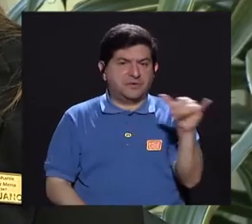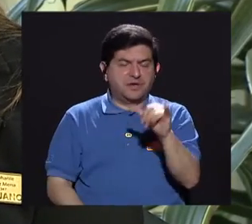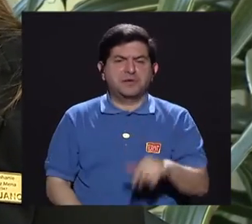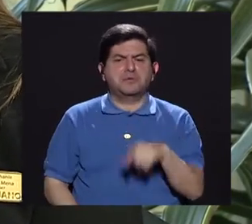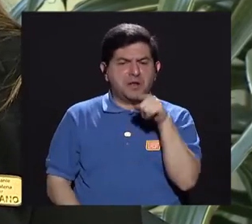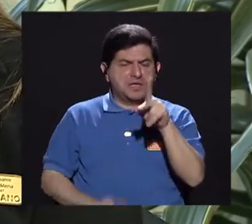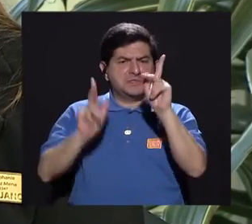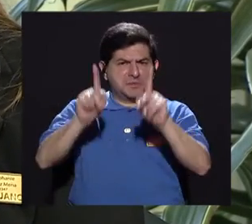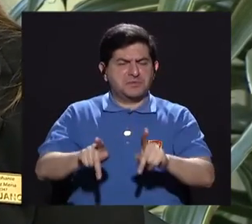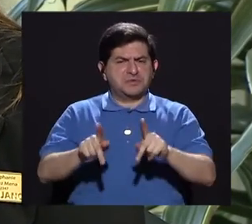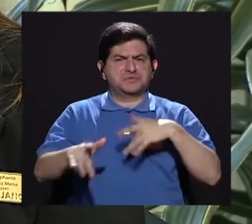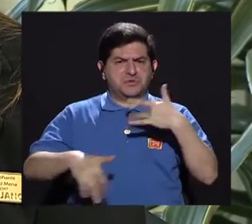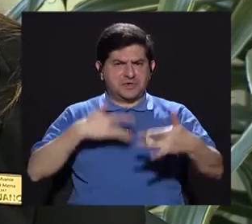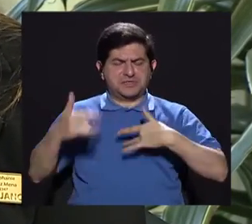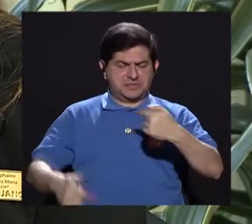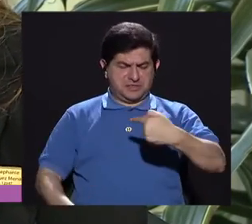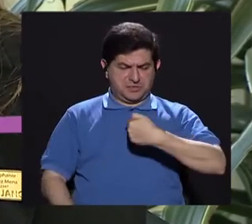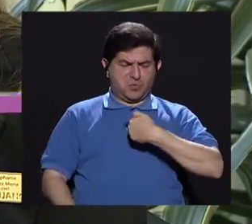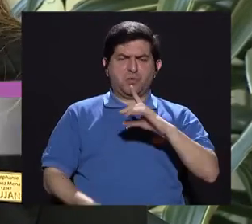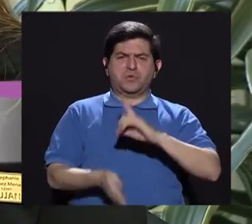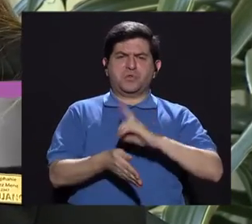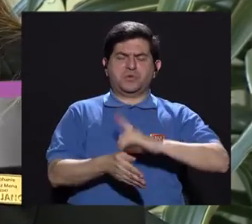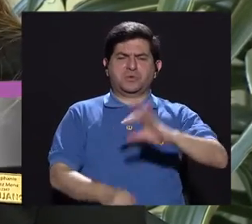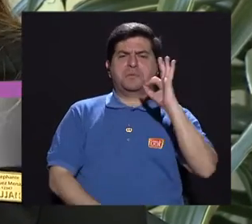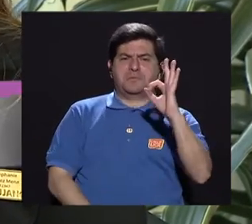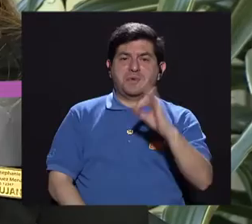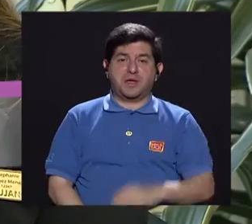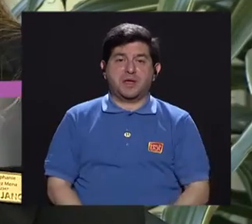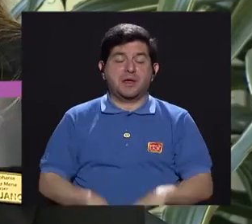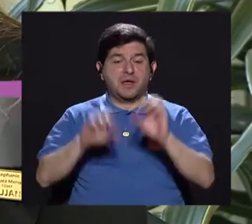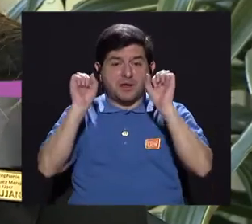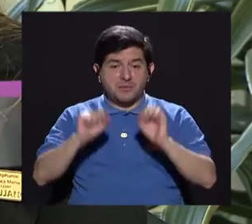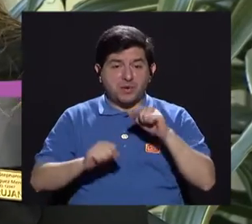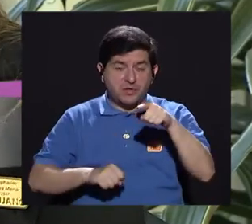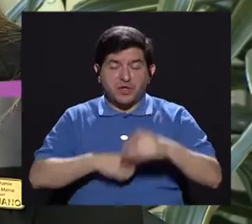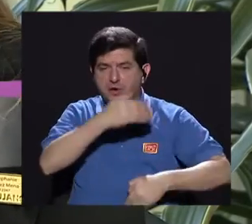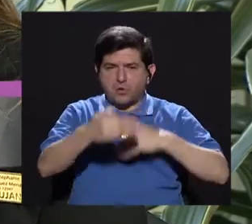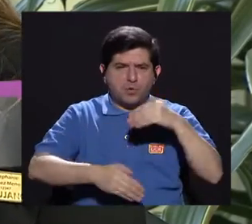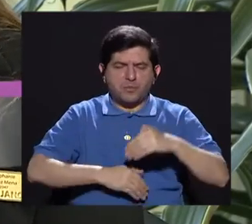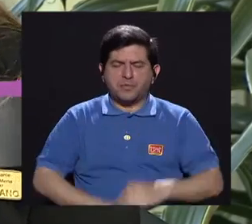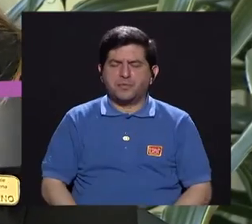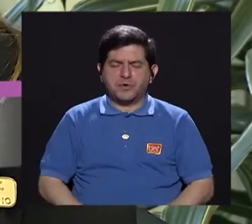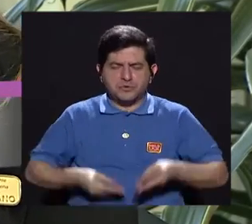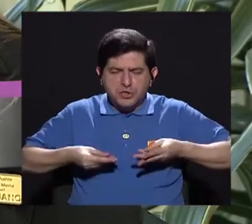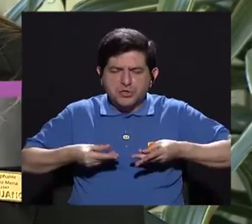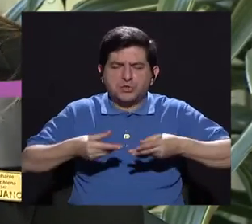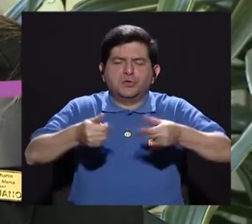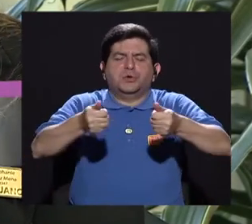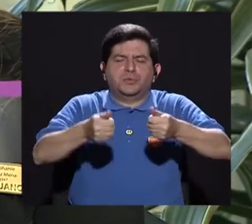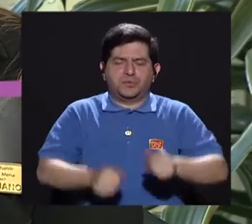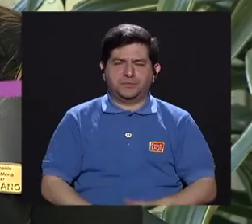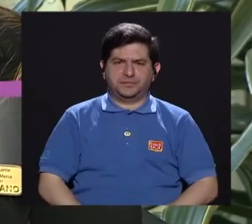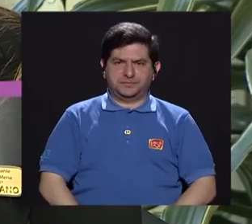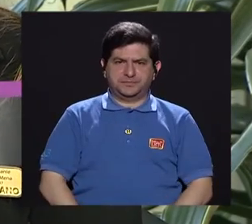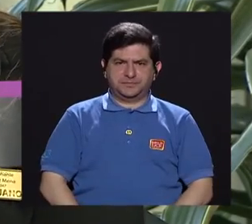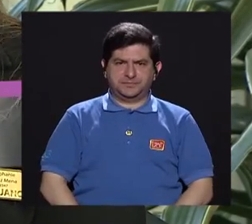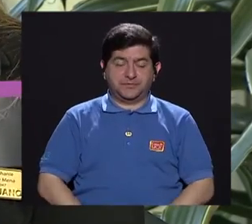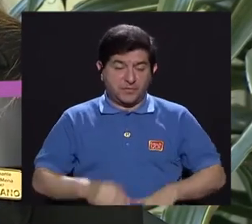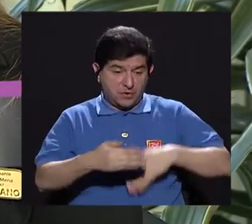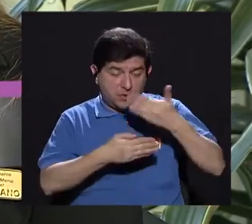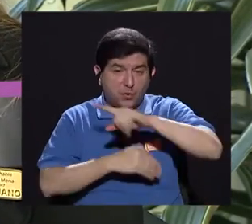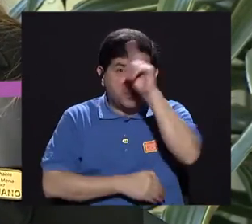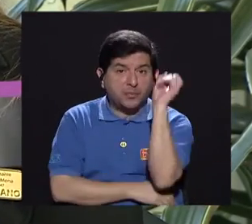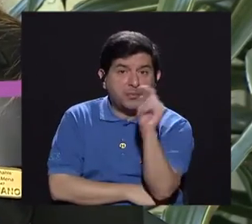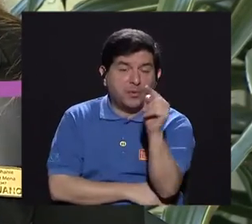sienta bien con uno médico, ¿para qué? Para que la consulta se dé dinámica y de la mejor manera. Luego de esto